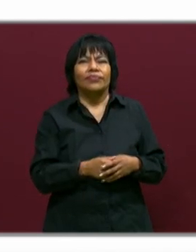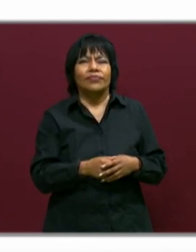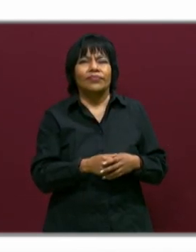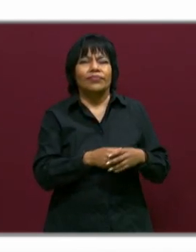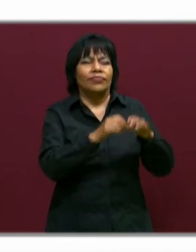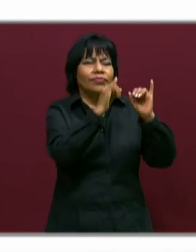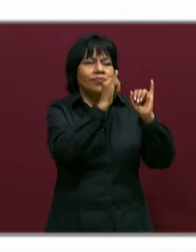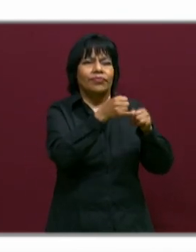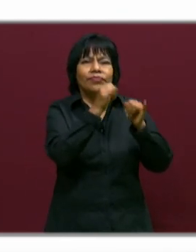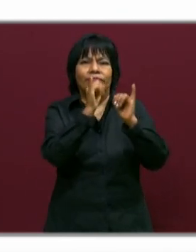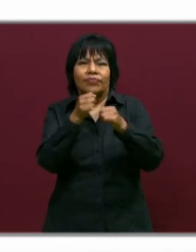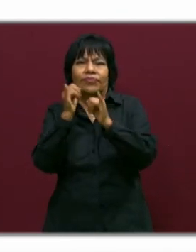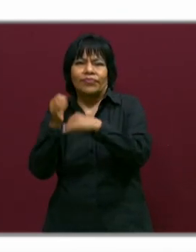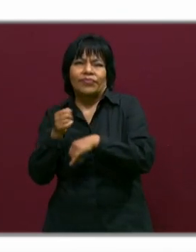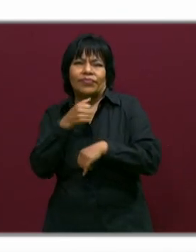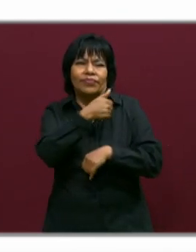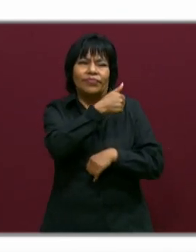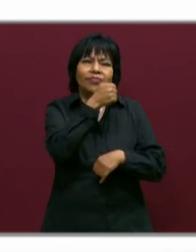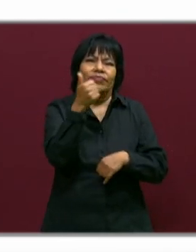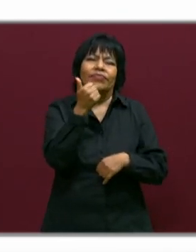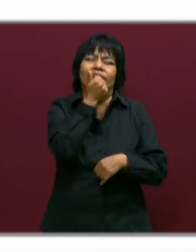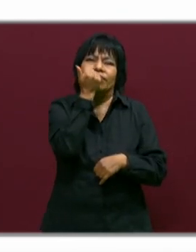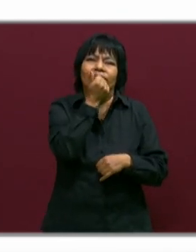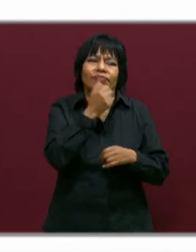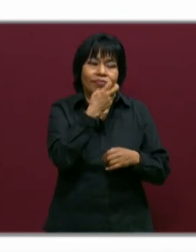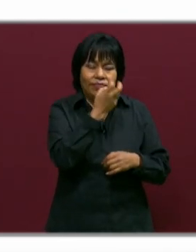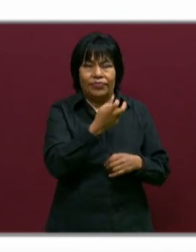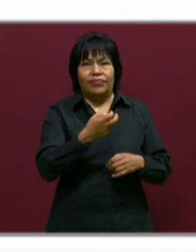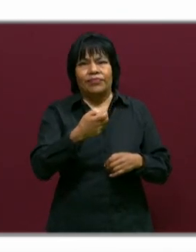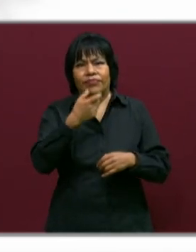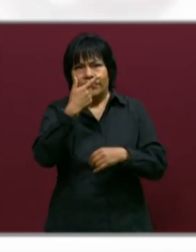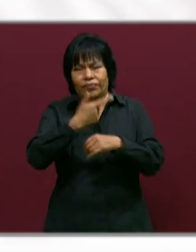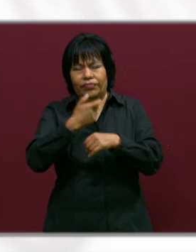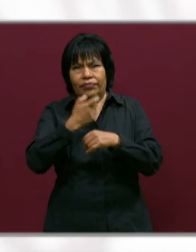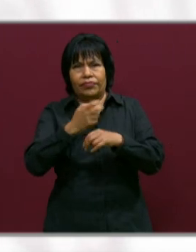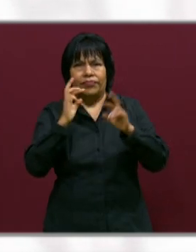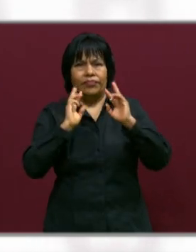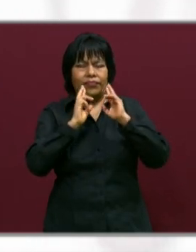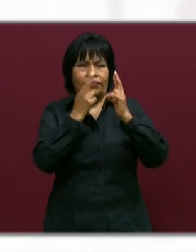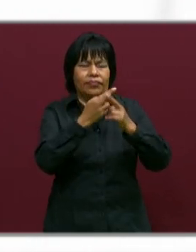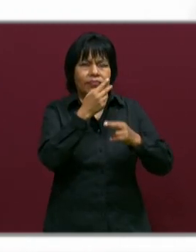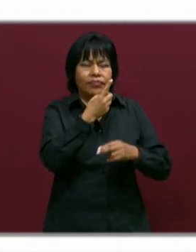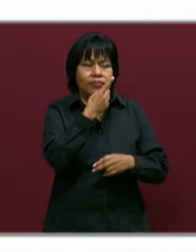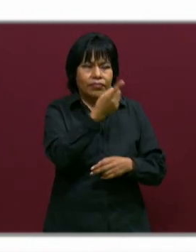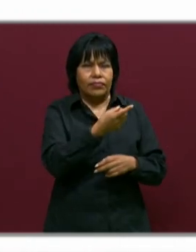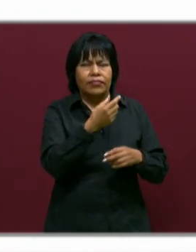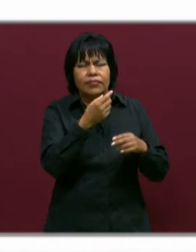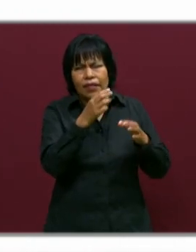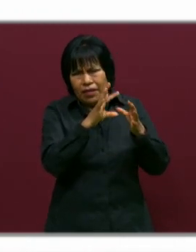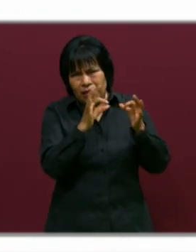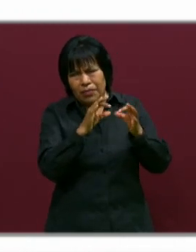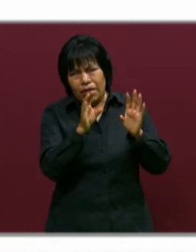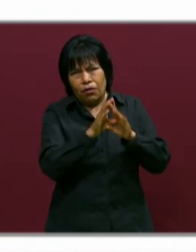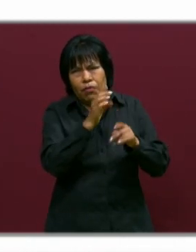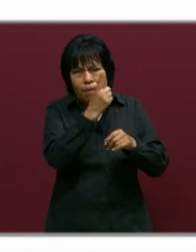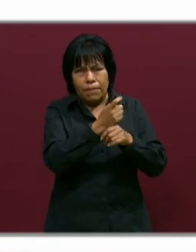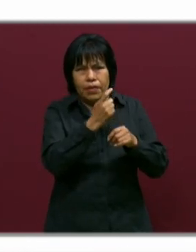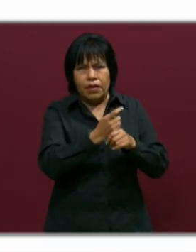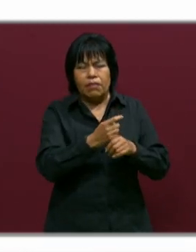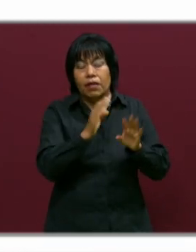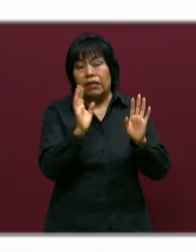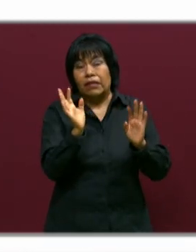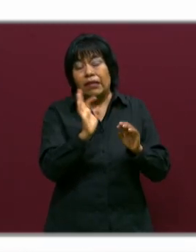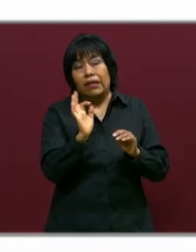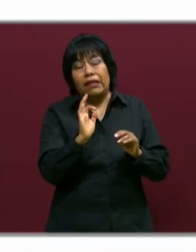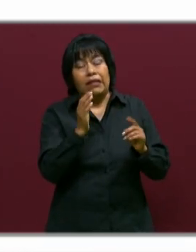ficha descriptiva individual para cada uno de los alumnos, que esta séptima sesión nos pide que sea primero para los niños que están en riesgo